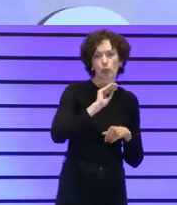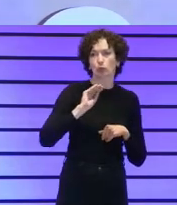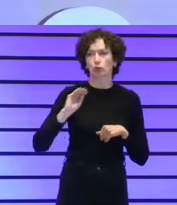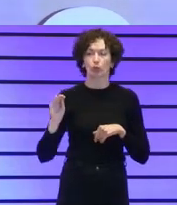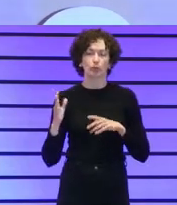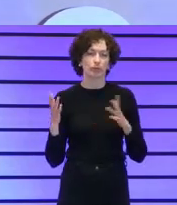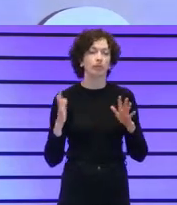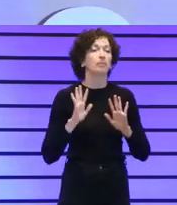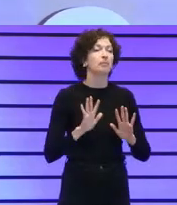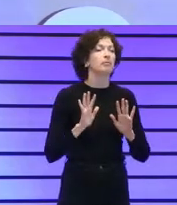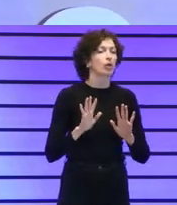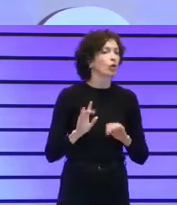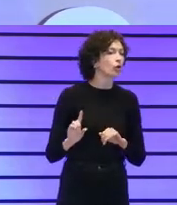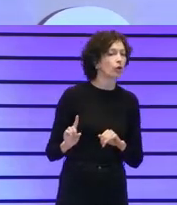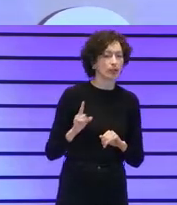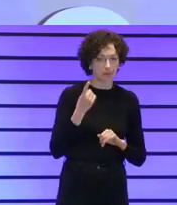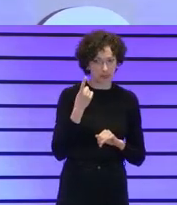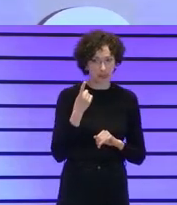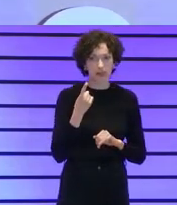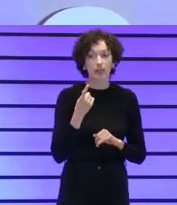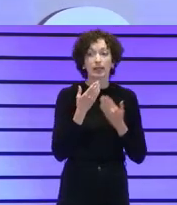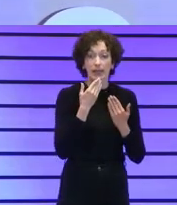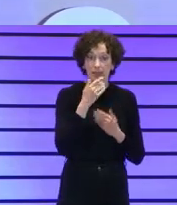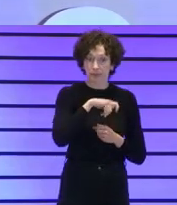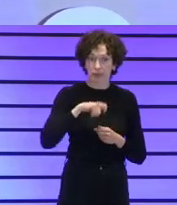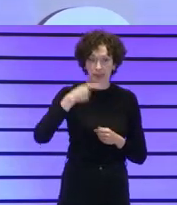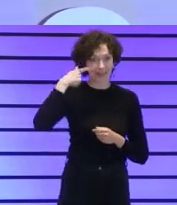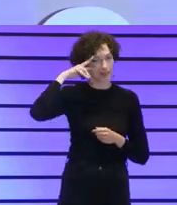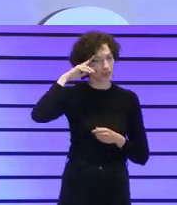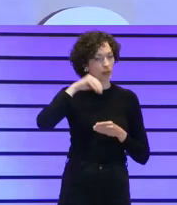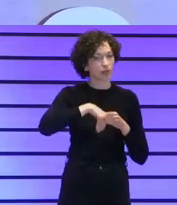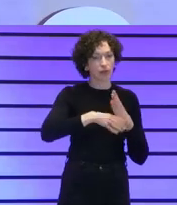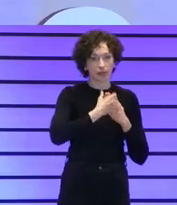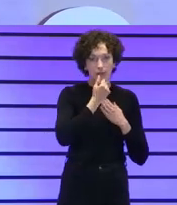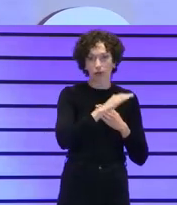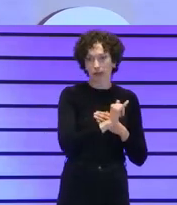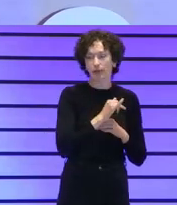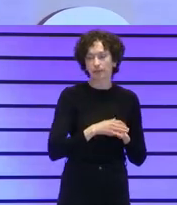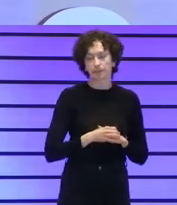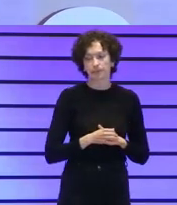pero ha sido sobre todo con los expertos que tenemos dentro de la federación de los propios gestores